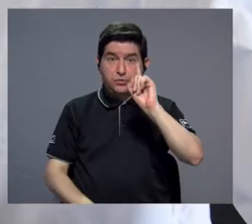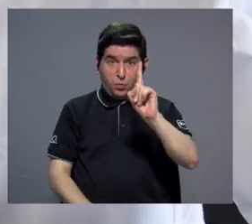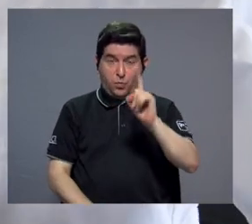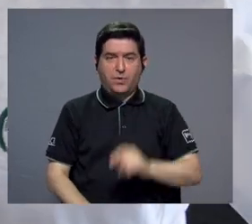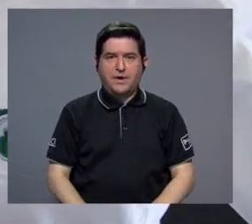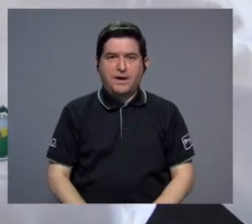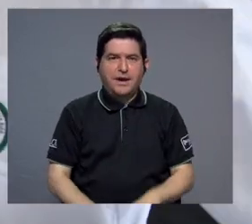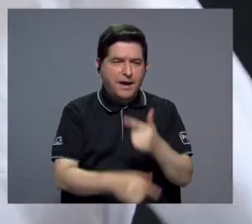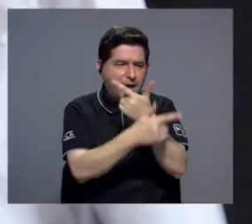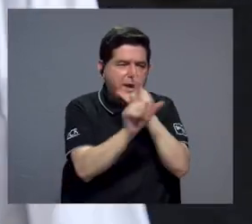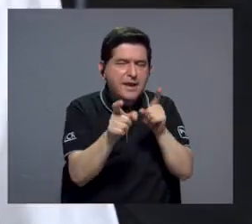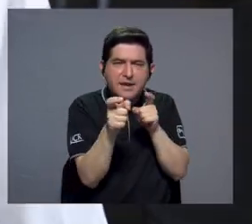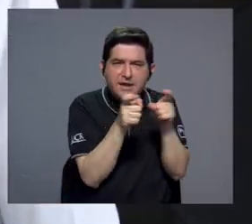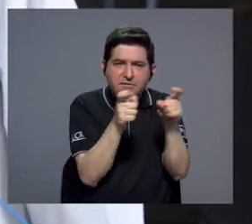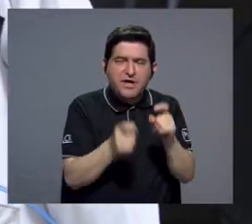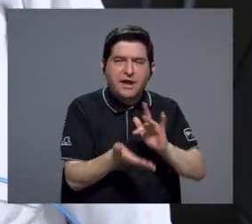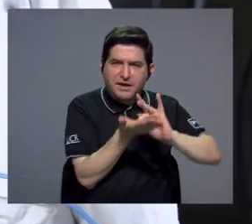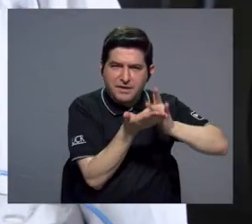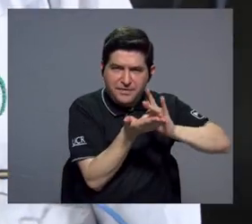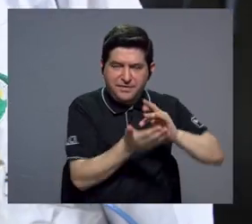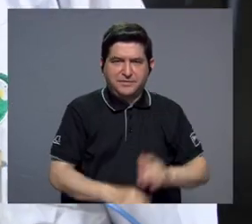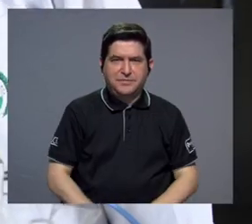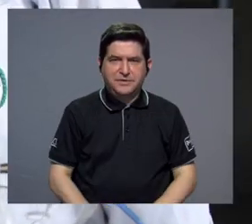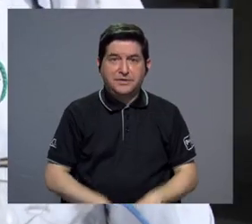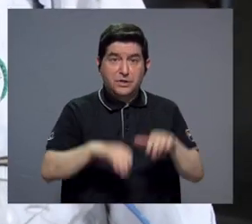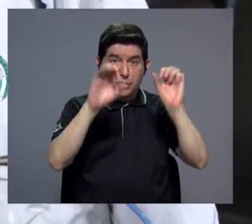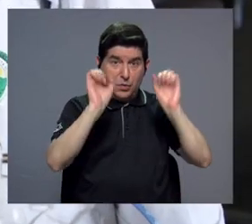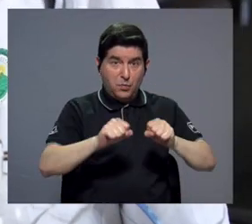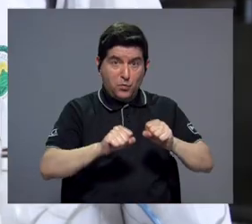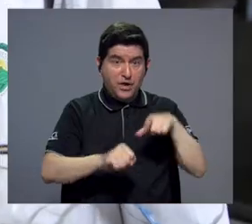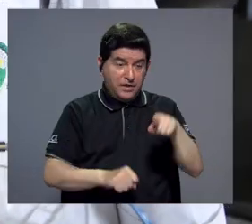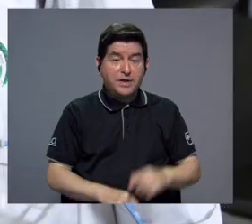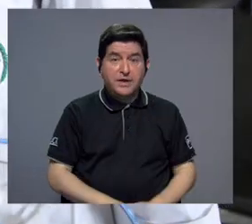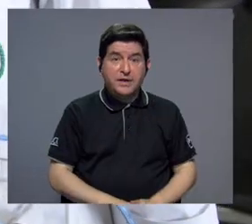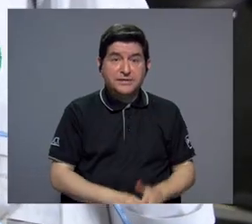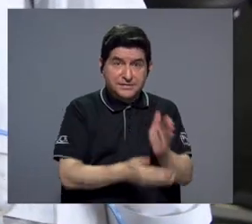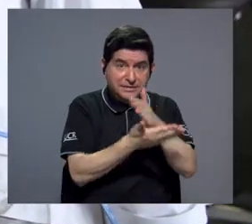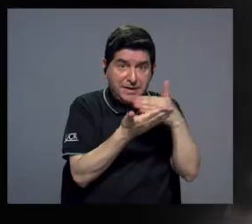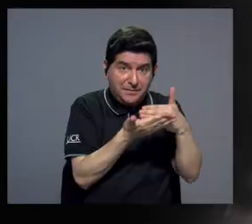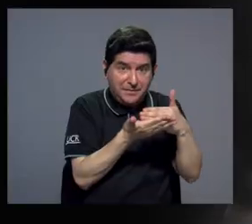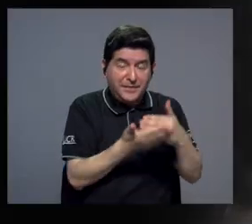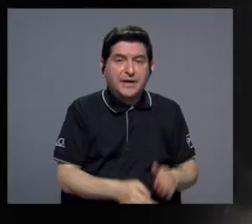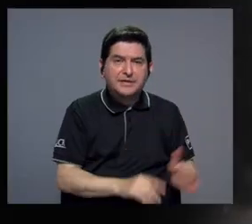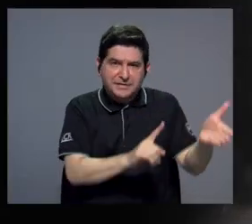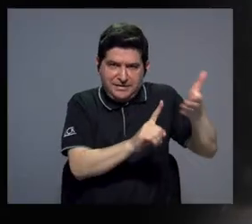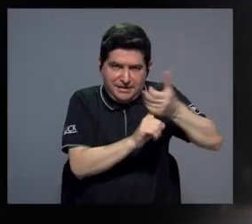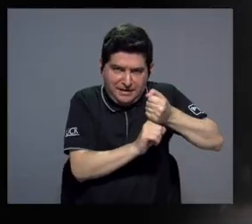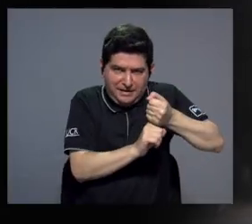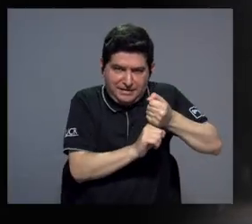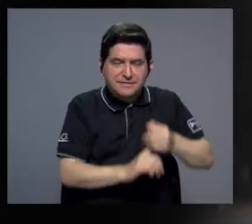menos. Una es la liberación controlada de drogas, que pueden ser estos cuerpos, lugares donde podemos atrapar